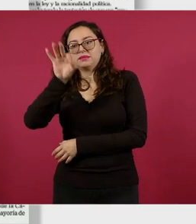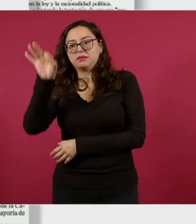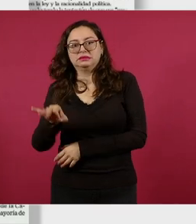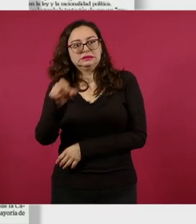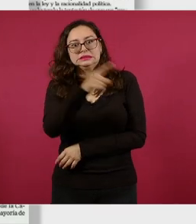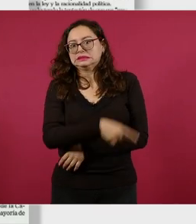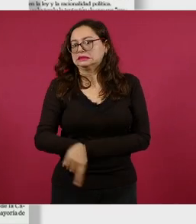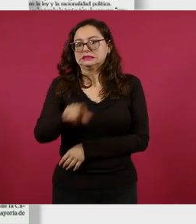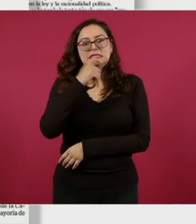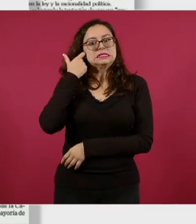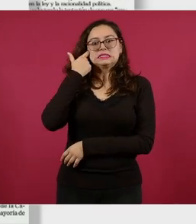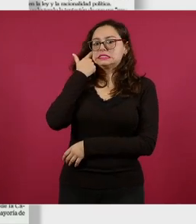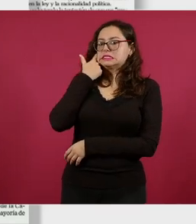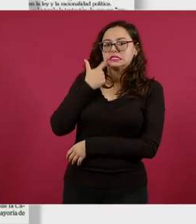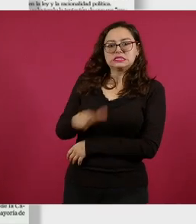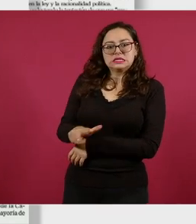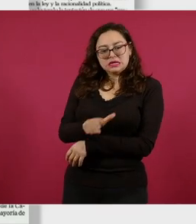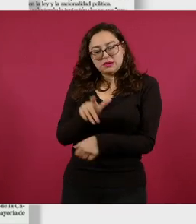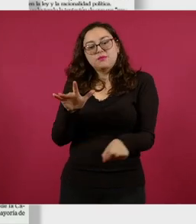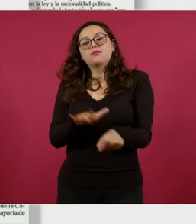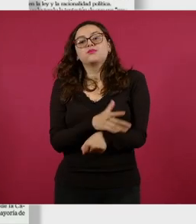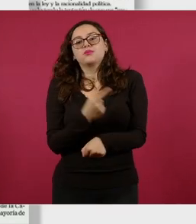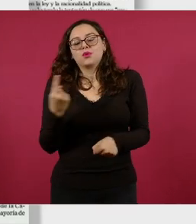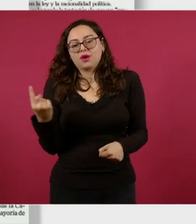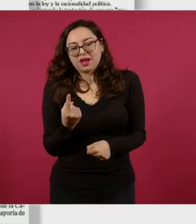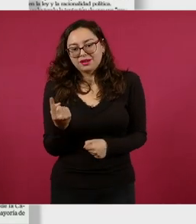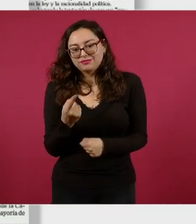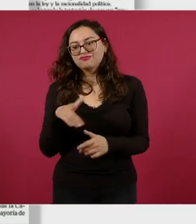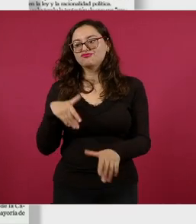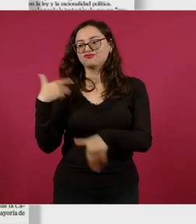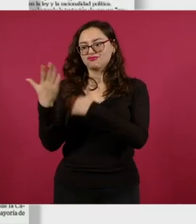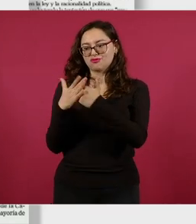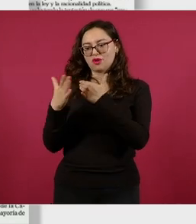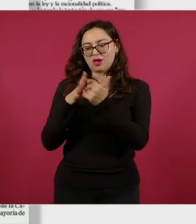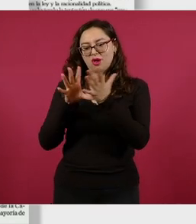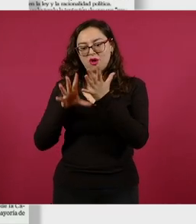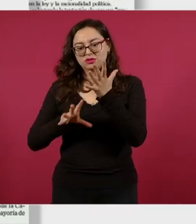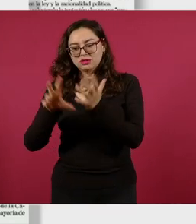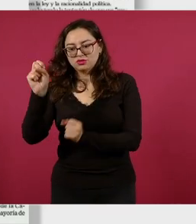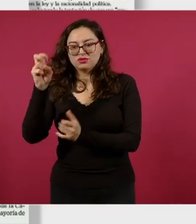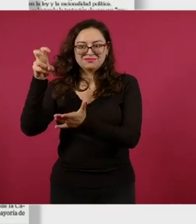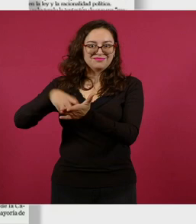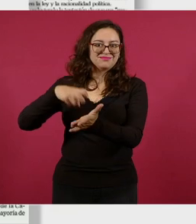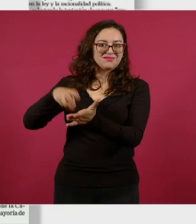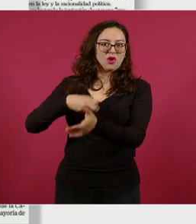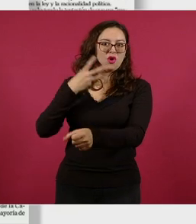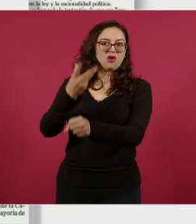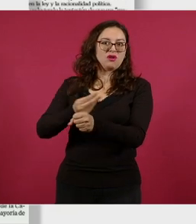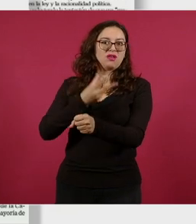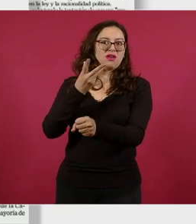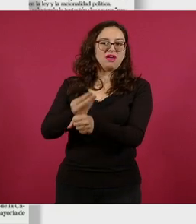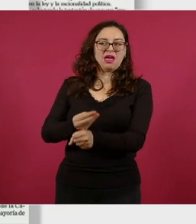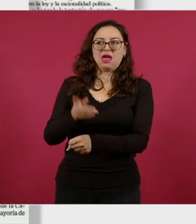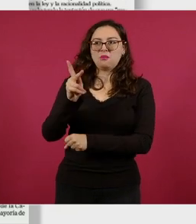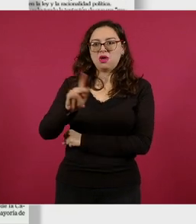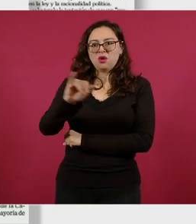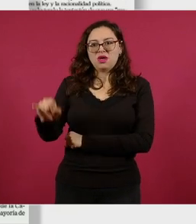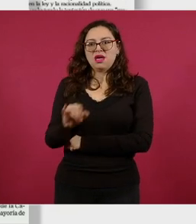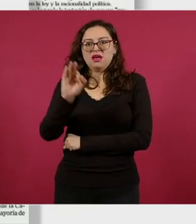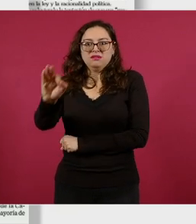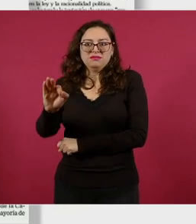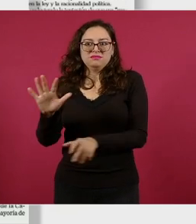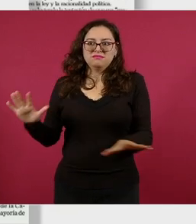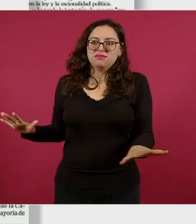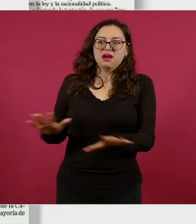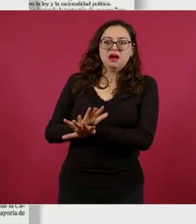como el camino para frenar la reforma al Poder Judicial que propone el presidente Andrés Manuel López Obrador.